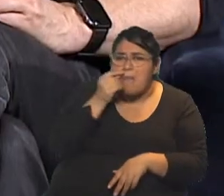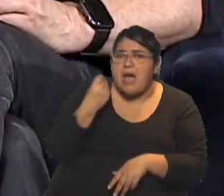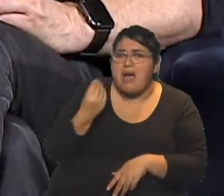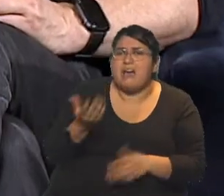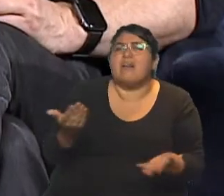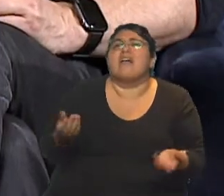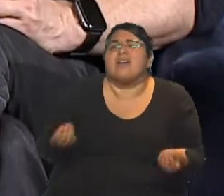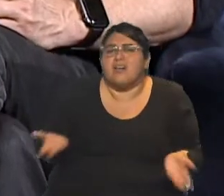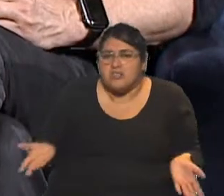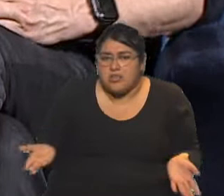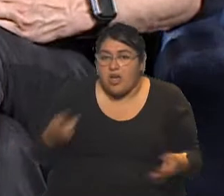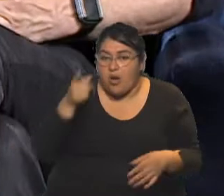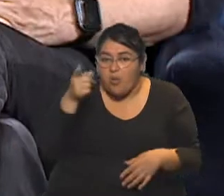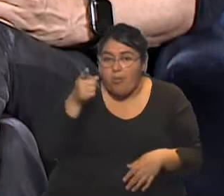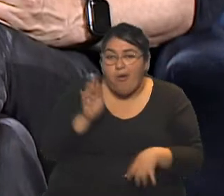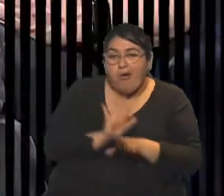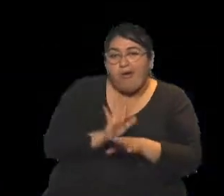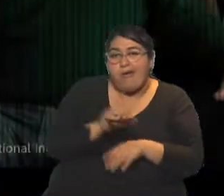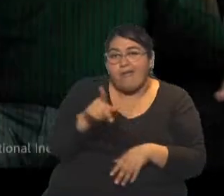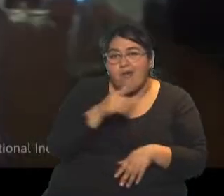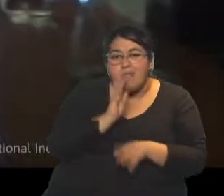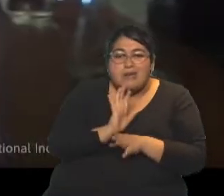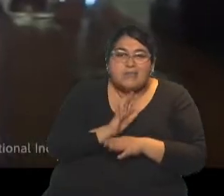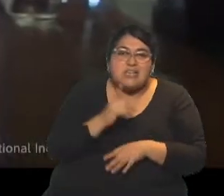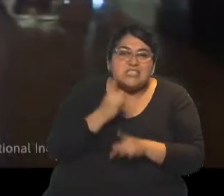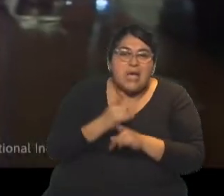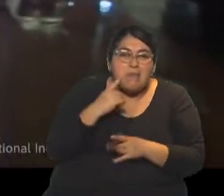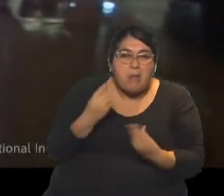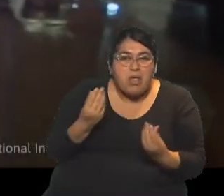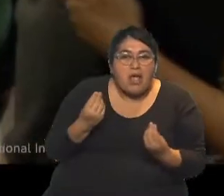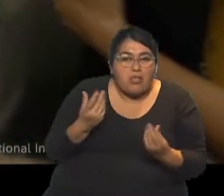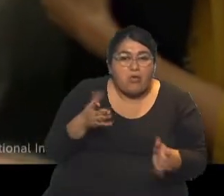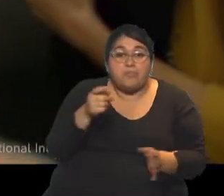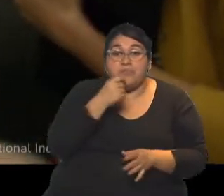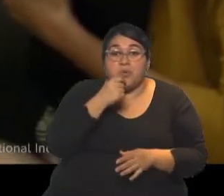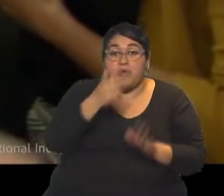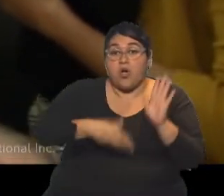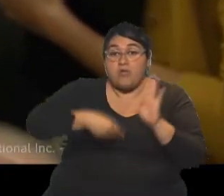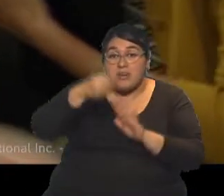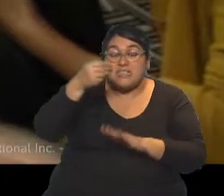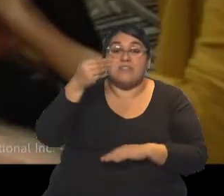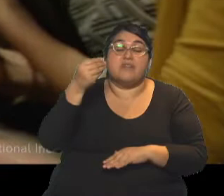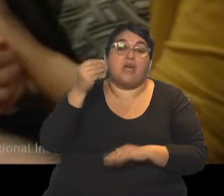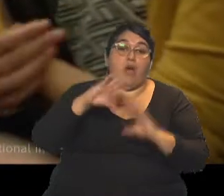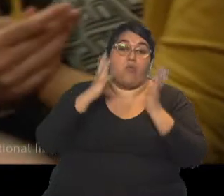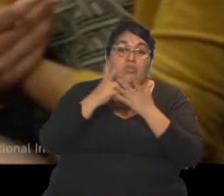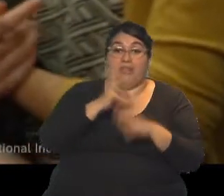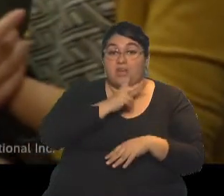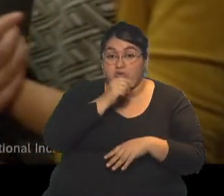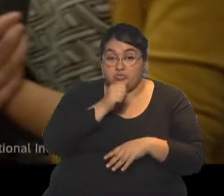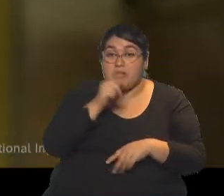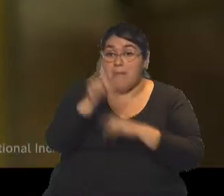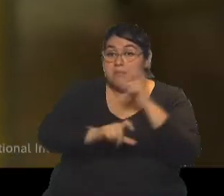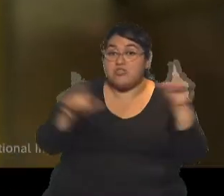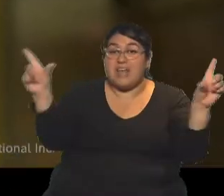¿qué onda? ¿Vas a ser una gallina toda tu vida? Si Argentina no clasifica para el Mundial de Rusia a todo aquel que haya comprado